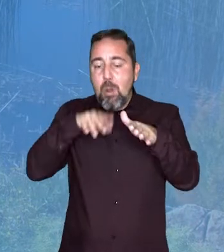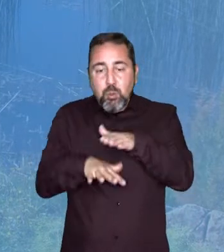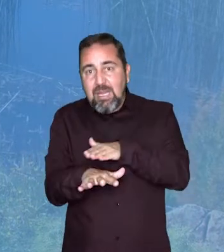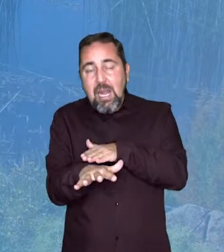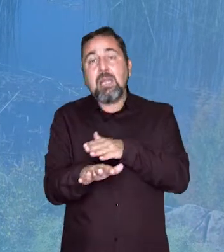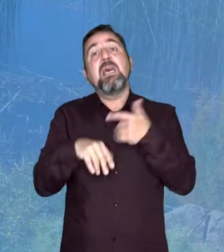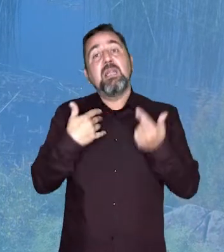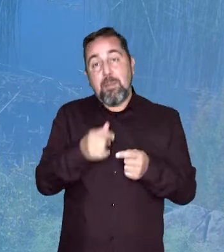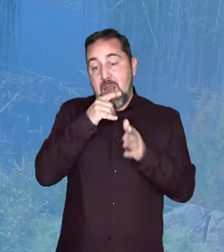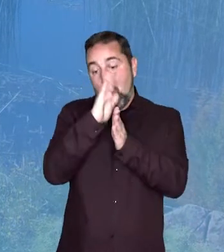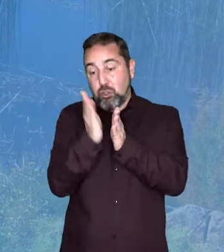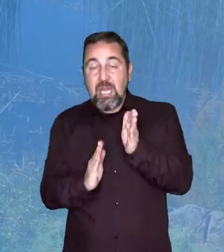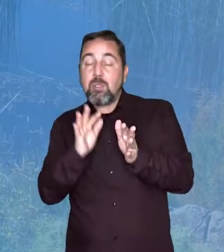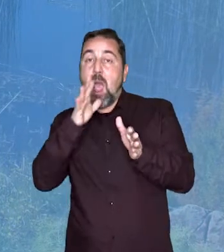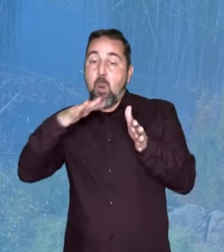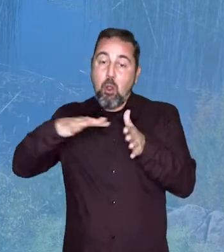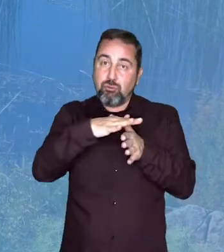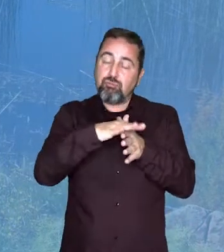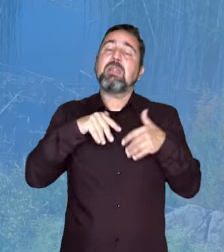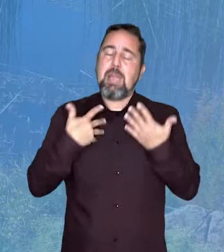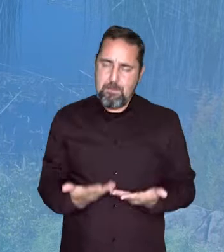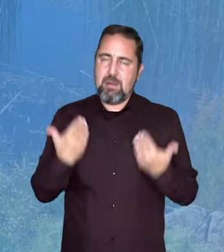aguas subterráneas, como las aguas costeras y los estuarios.